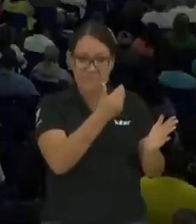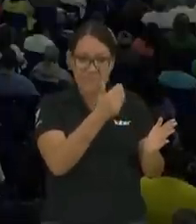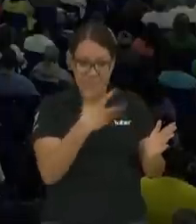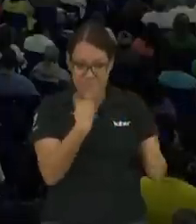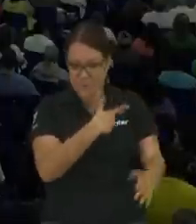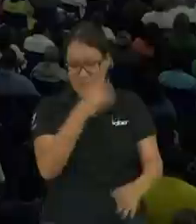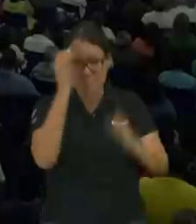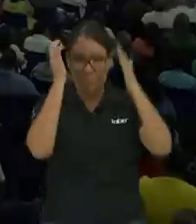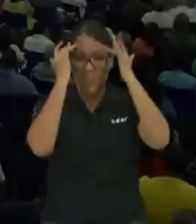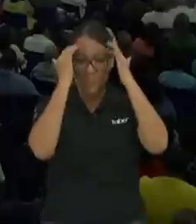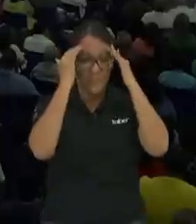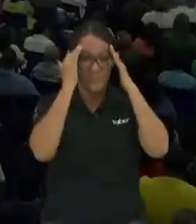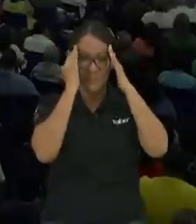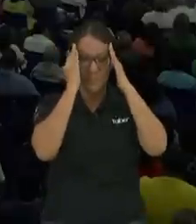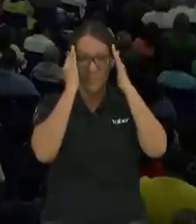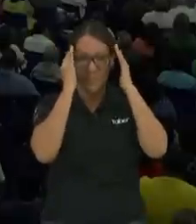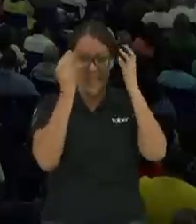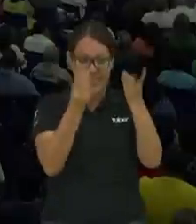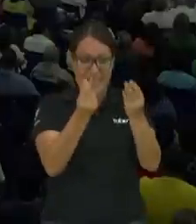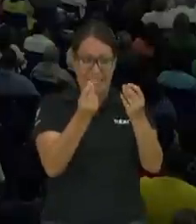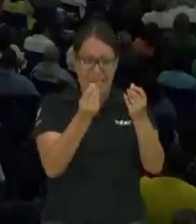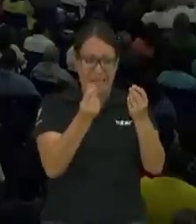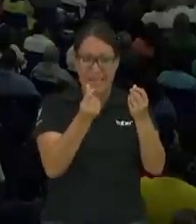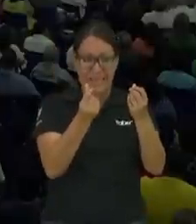preocupar a nosotros es el dinero.